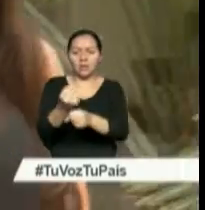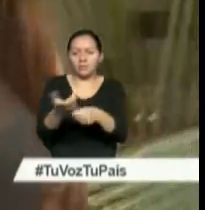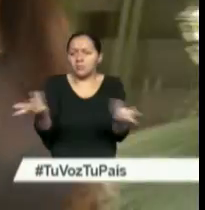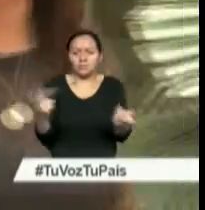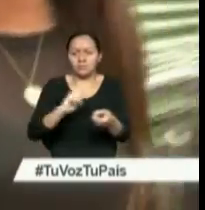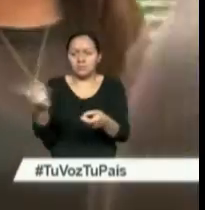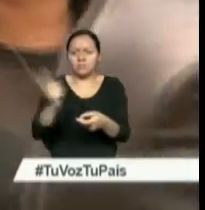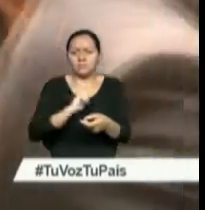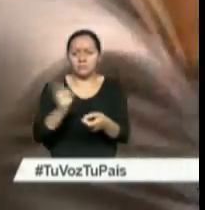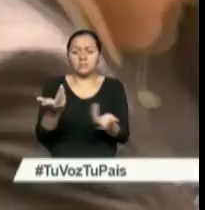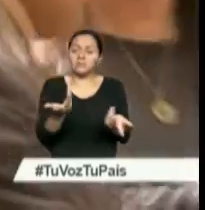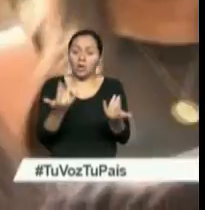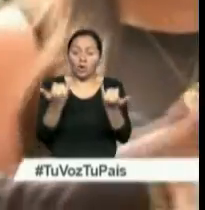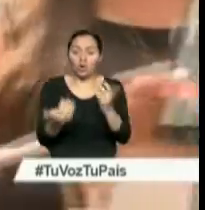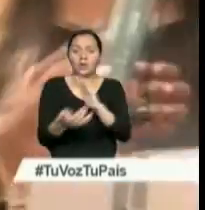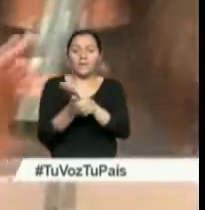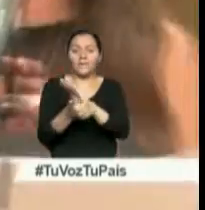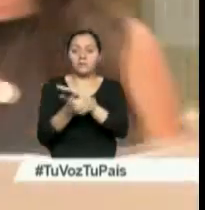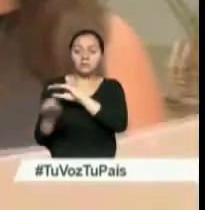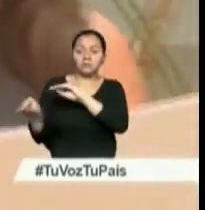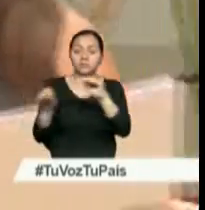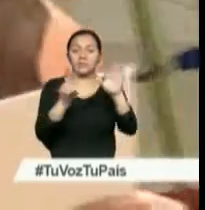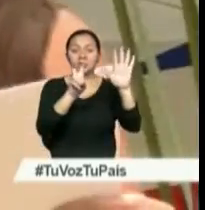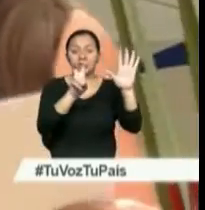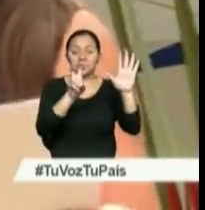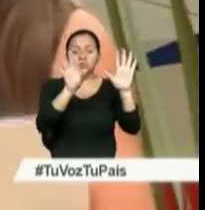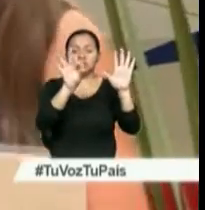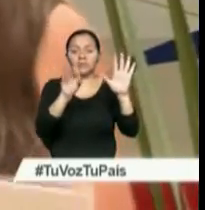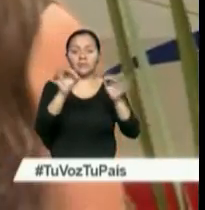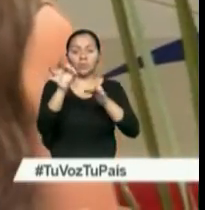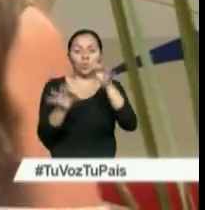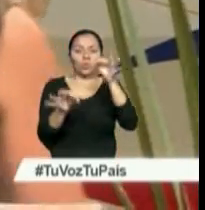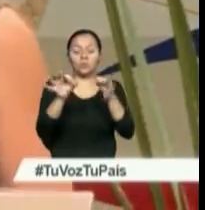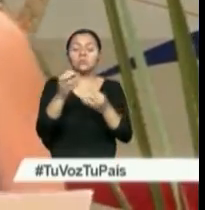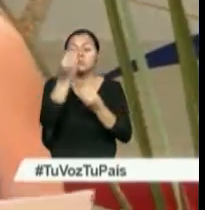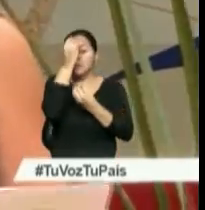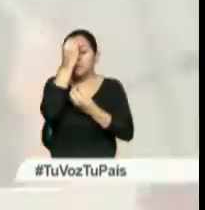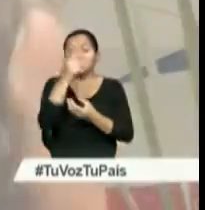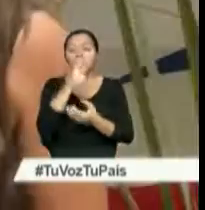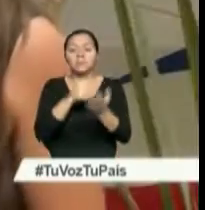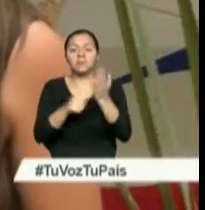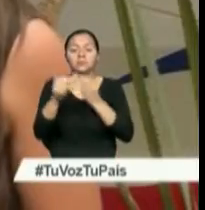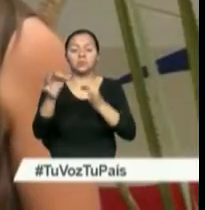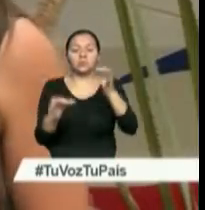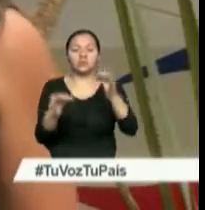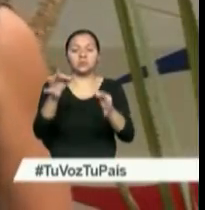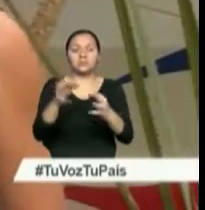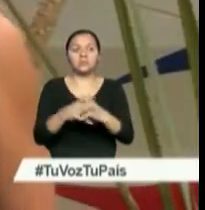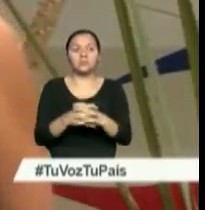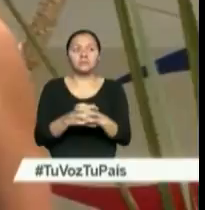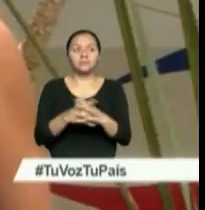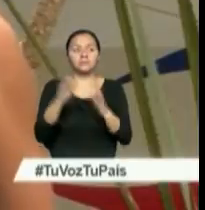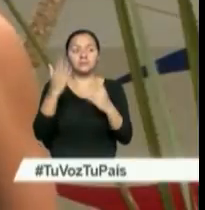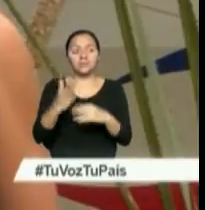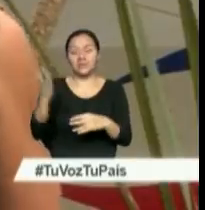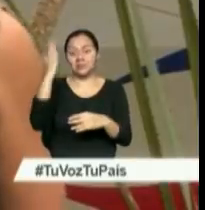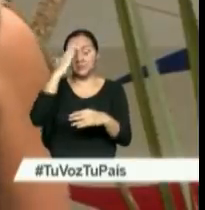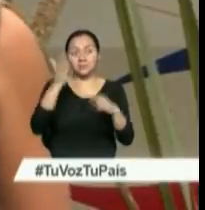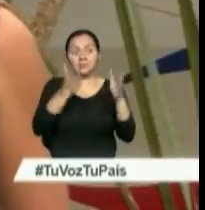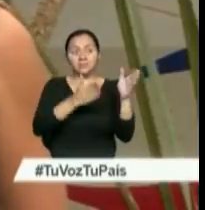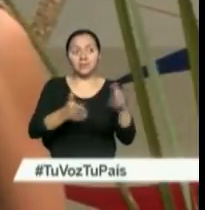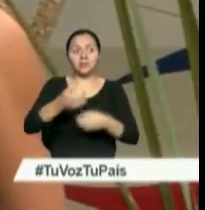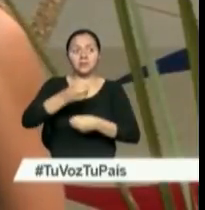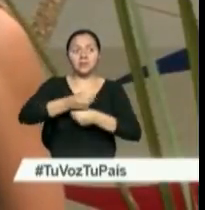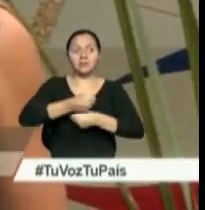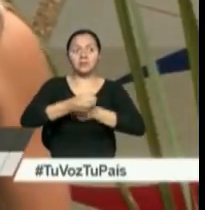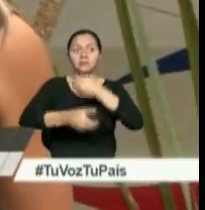790 jueces para que analicen los casos que ameriten aplicar el sistema. Como ustedes conocen, estamos en plena ejecución